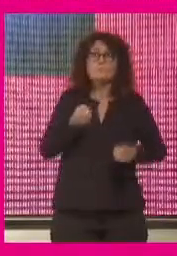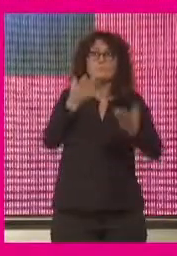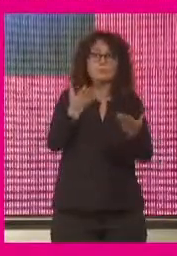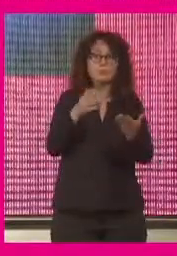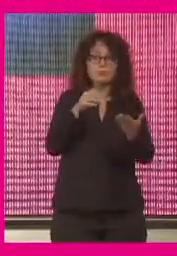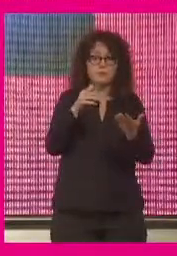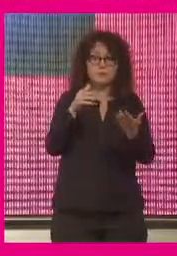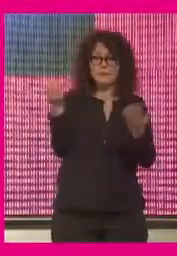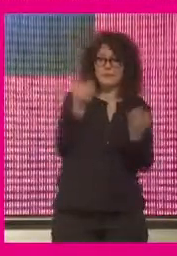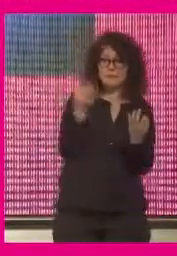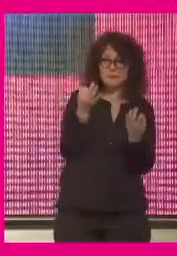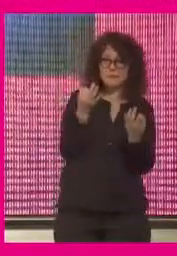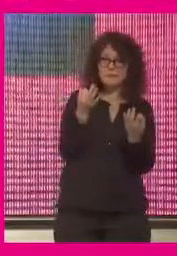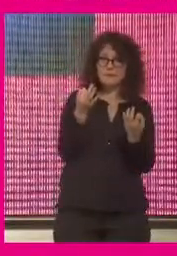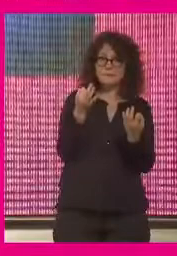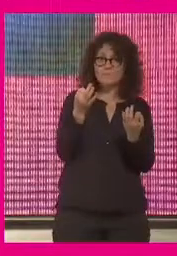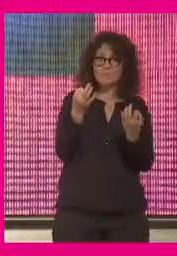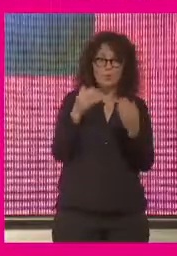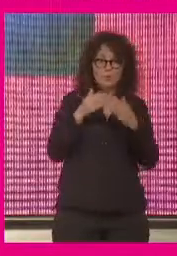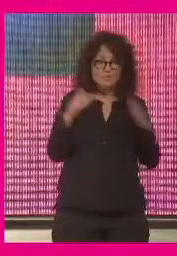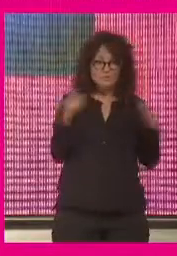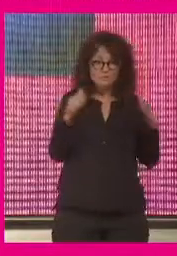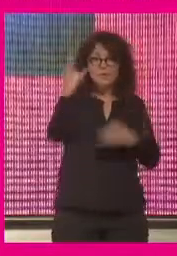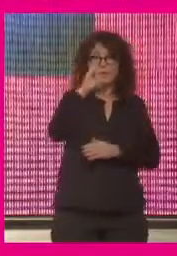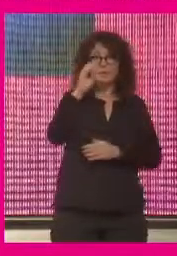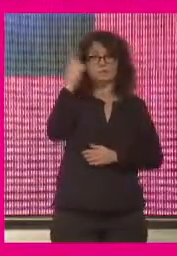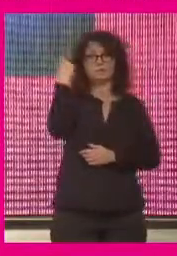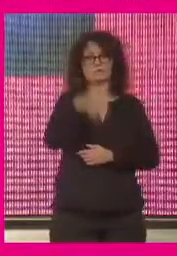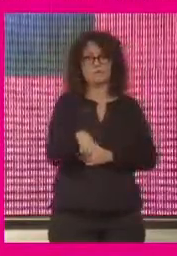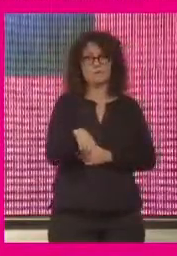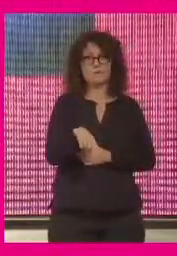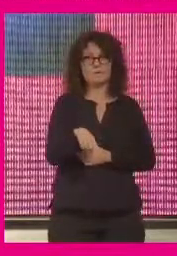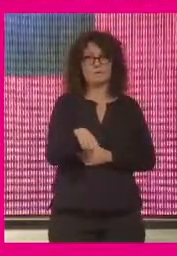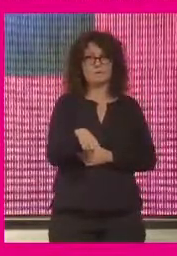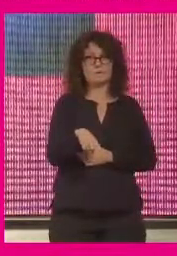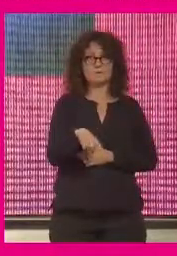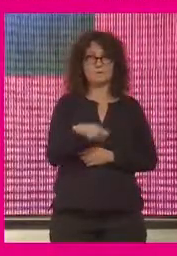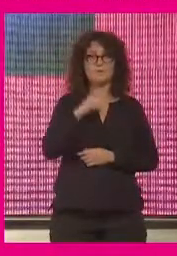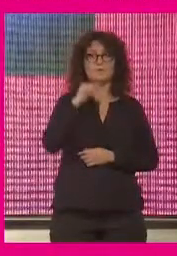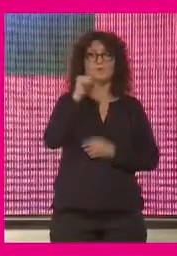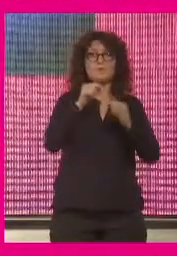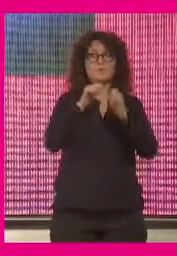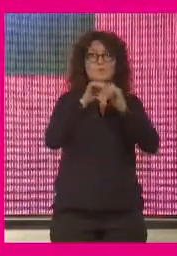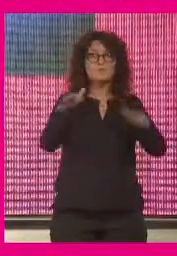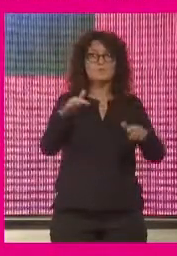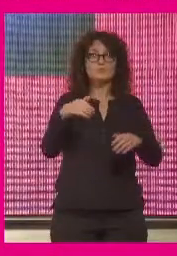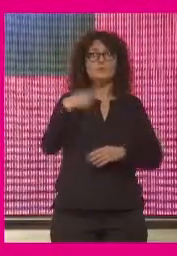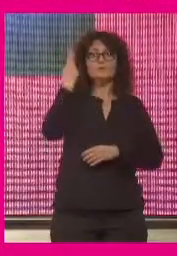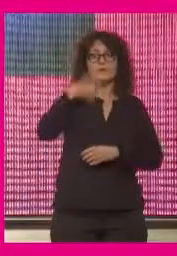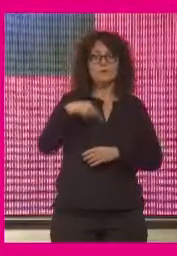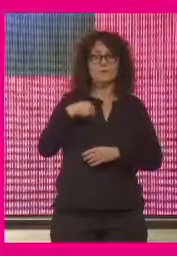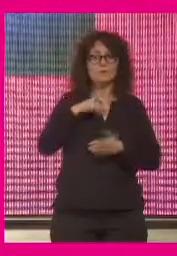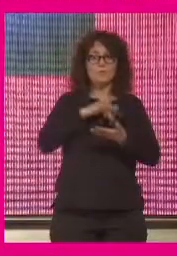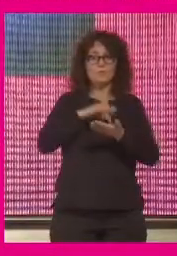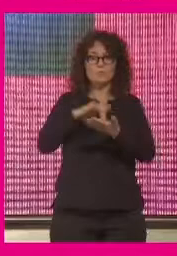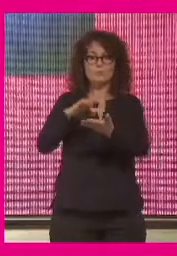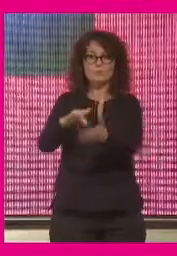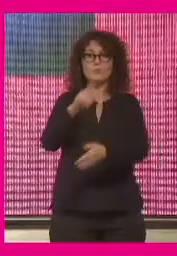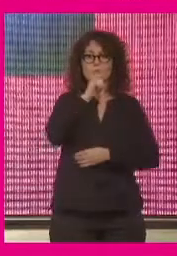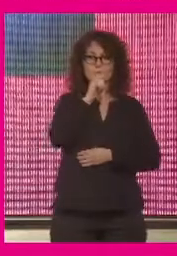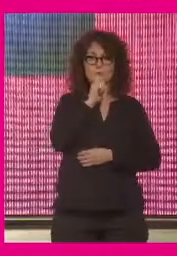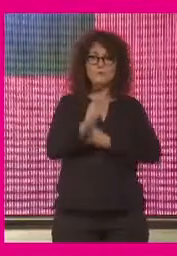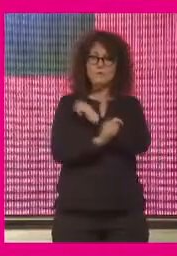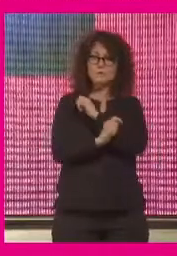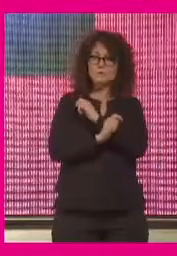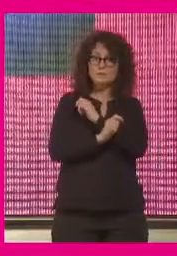pero los científicos lo saben desde el primer día la secuencia del virus estaba secuenciado en cuestión de semanas las estrategias